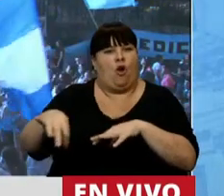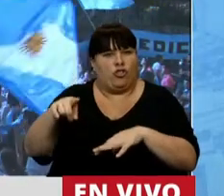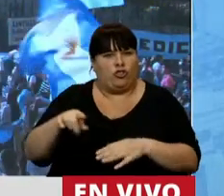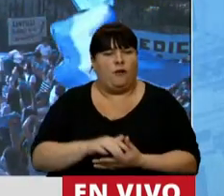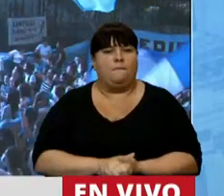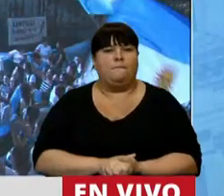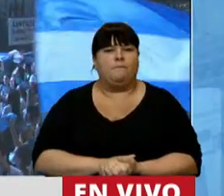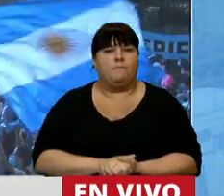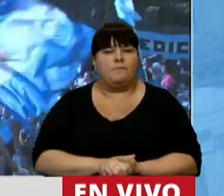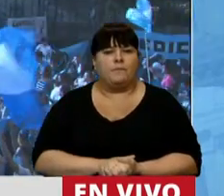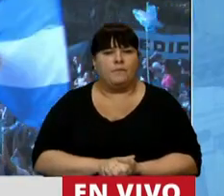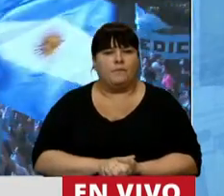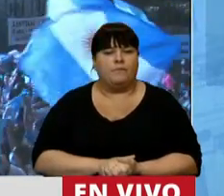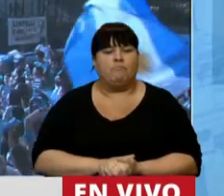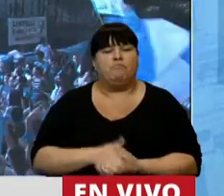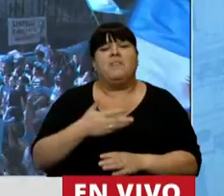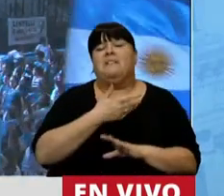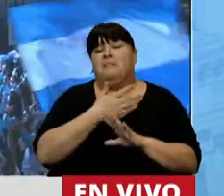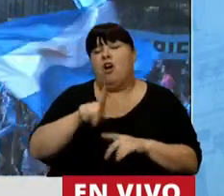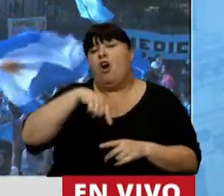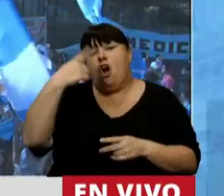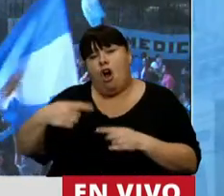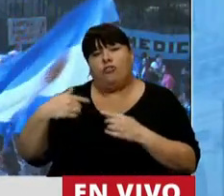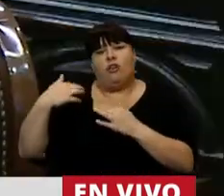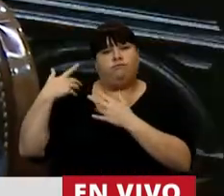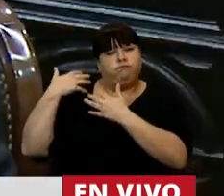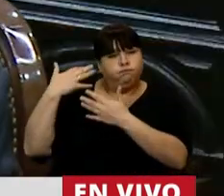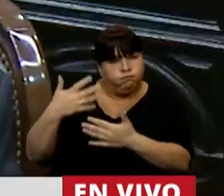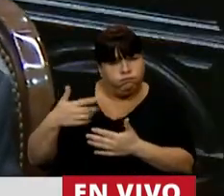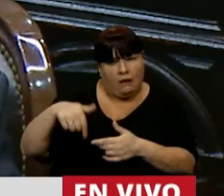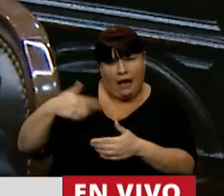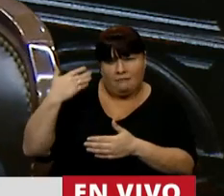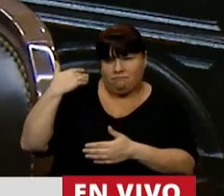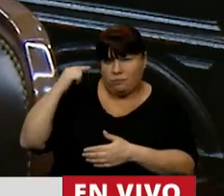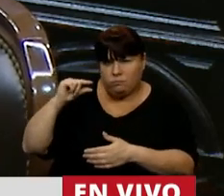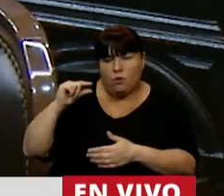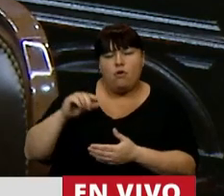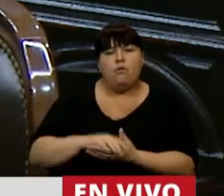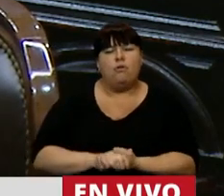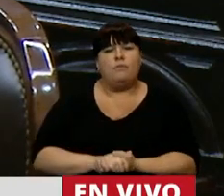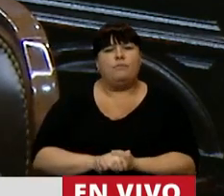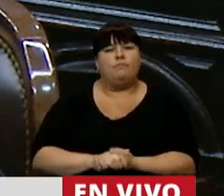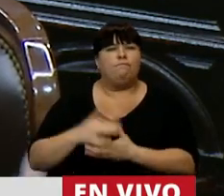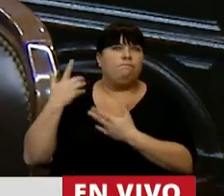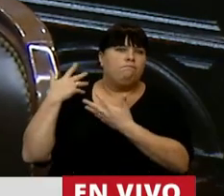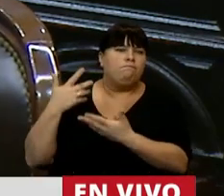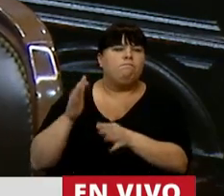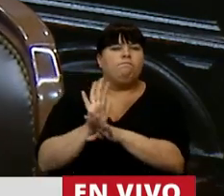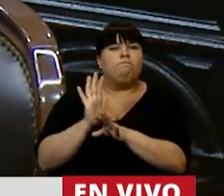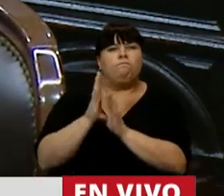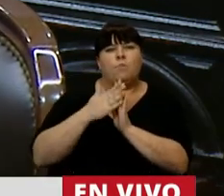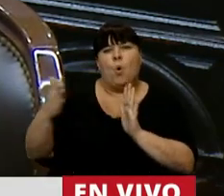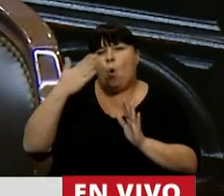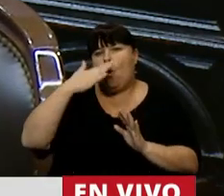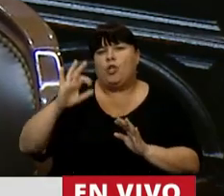vincular. Y después, viniendonos más cerca hacia lo que fueron los